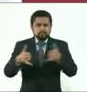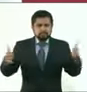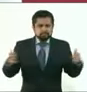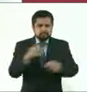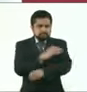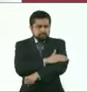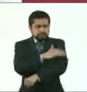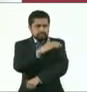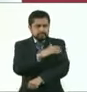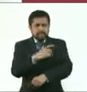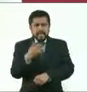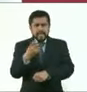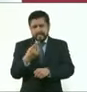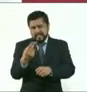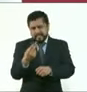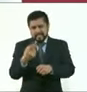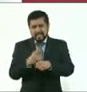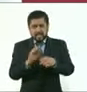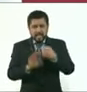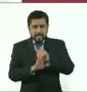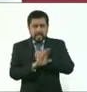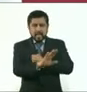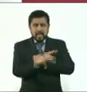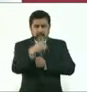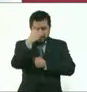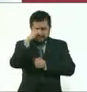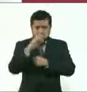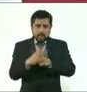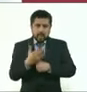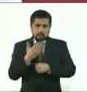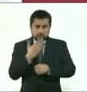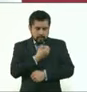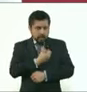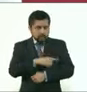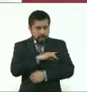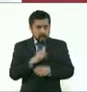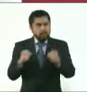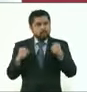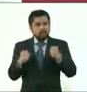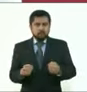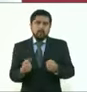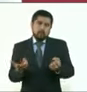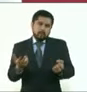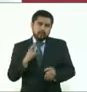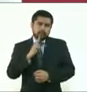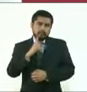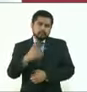y de esta manera vamos a estar en mejores condiciones de salud para enfrentar esta u otras enfermedades.